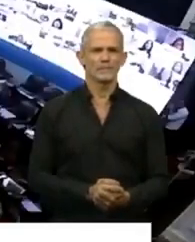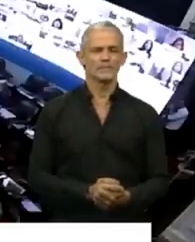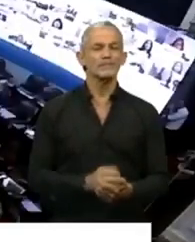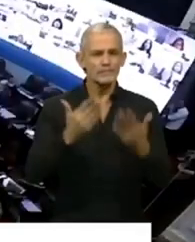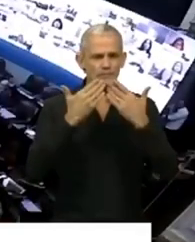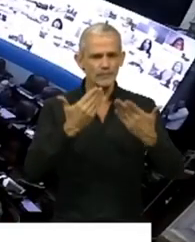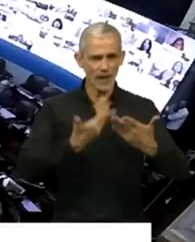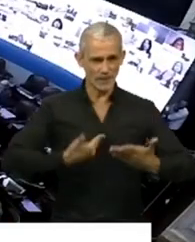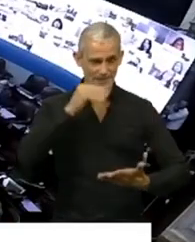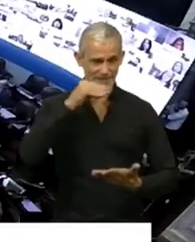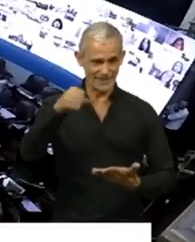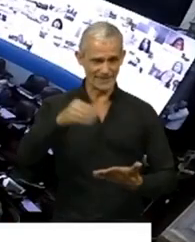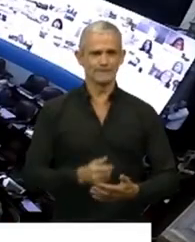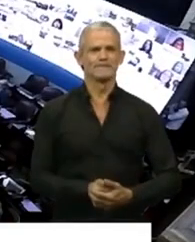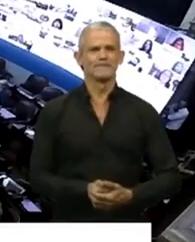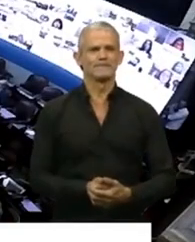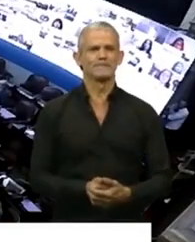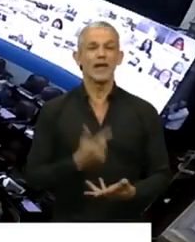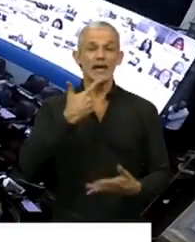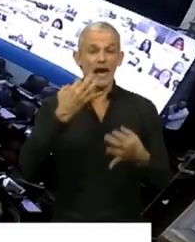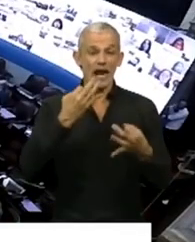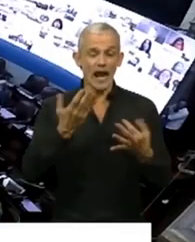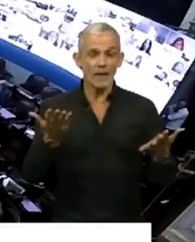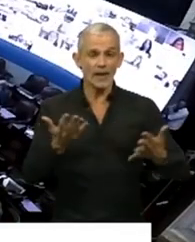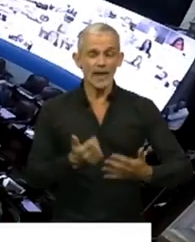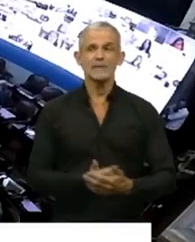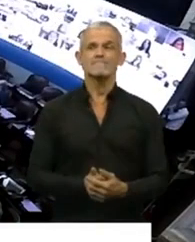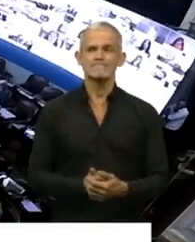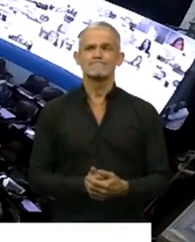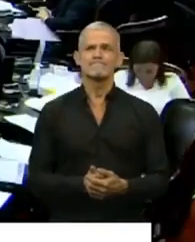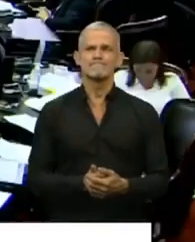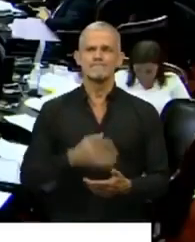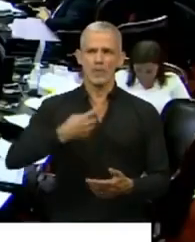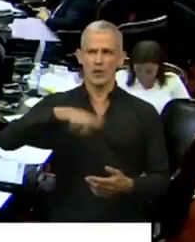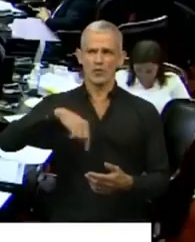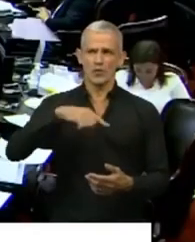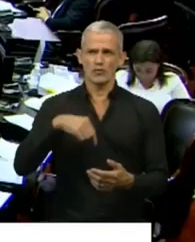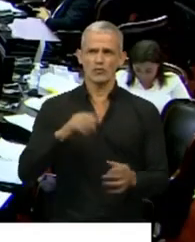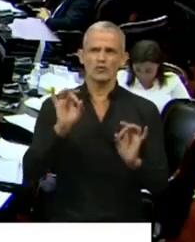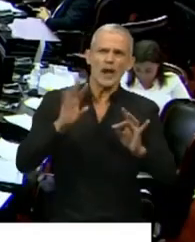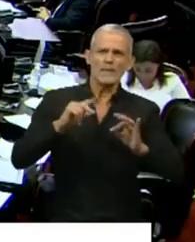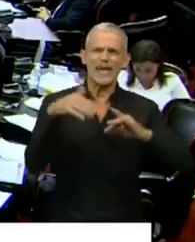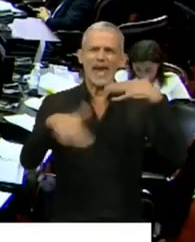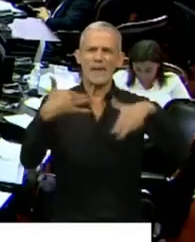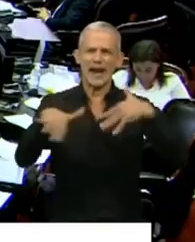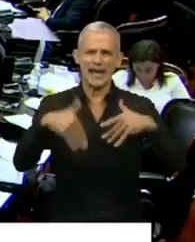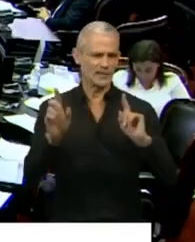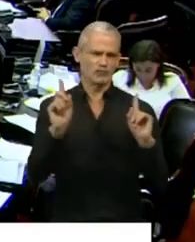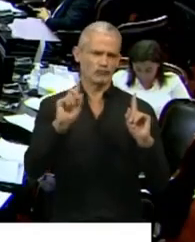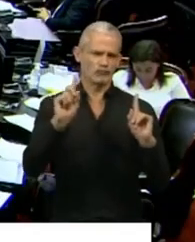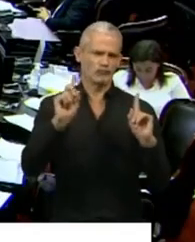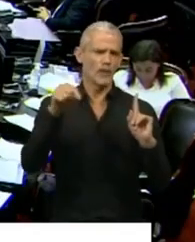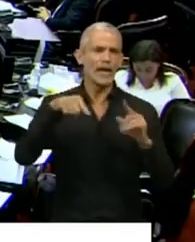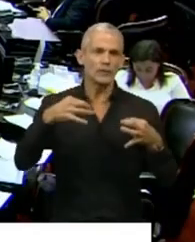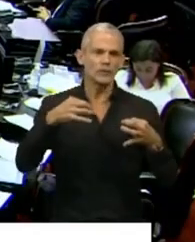Gracias, Presidente. La verdad, Presidente, evidentemente no estamos al frente solo de una emergencia, estamos al frente